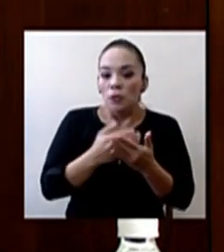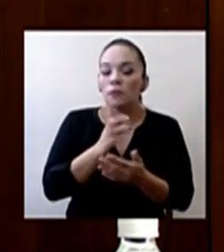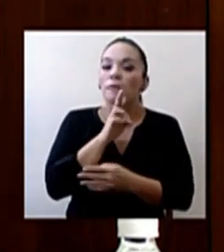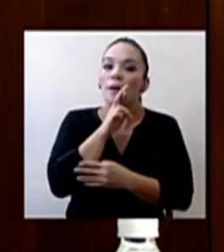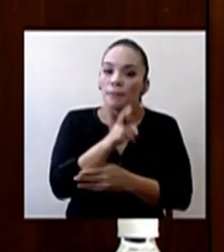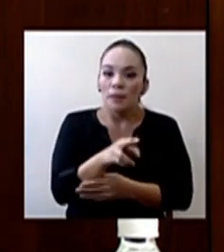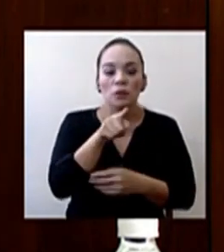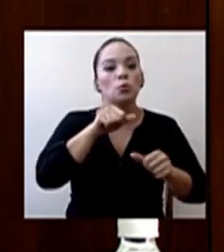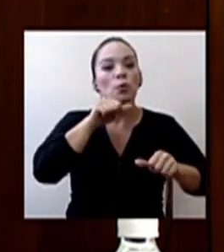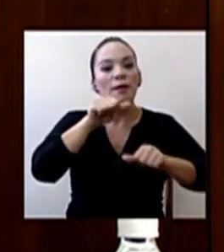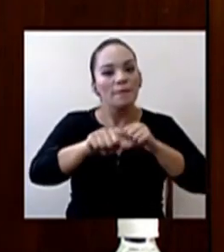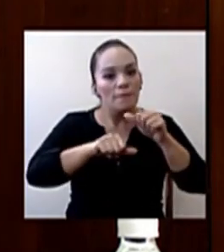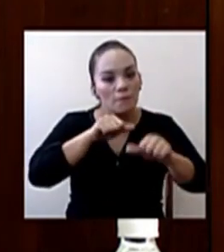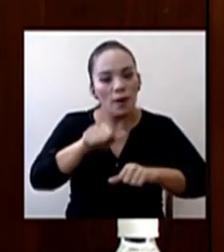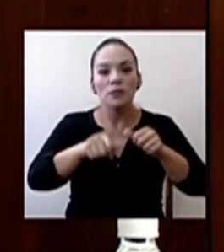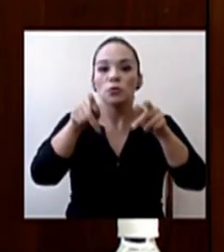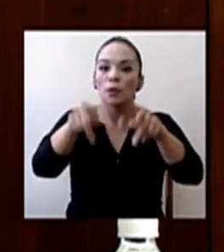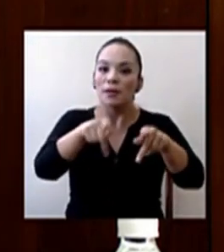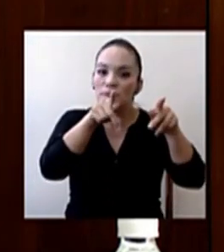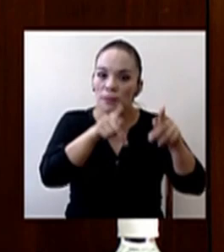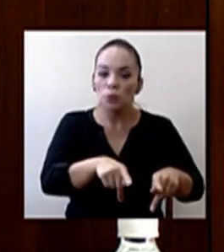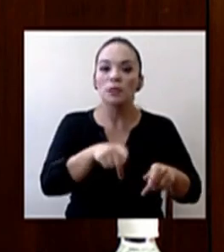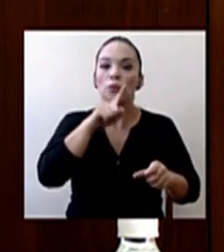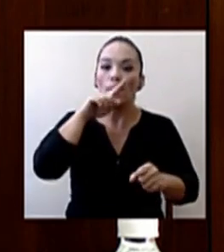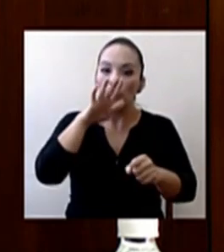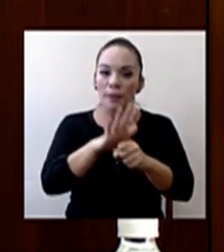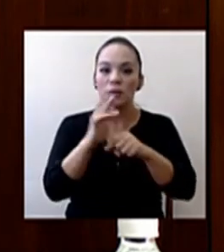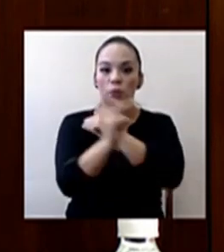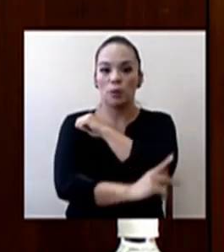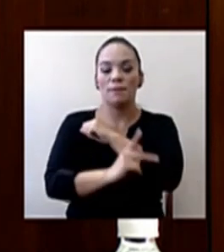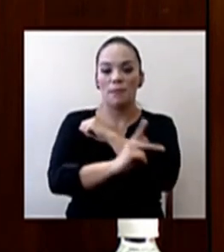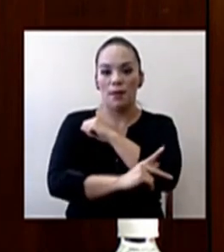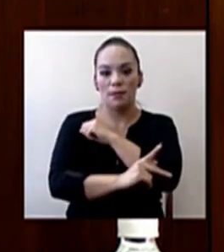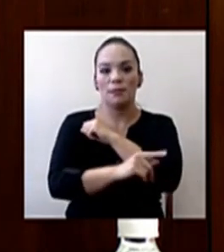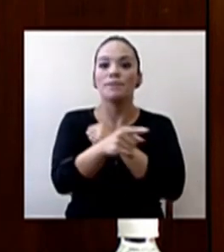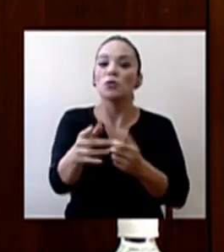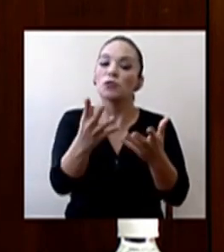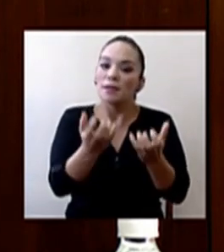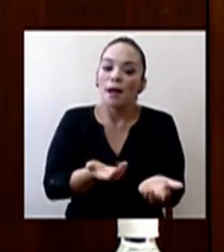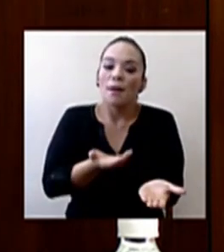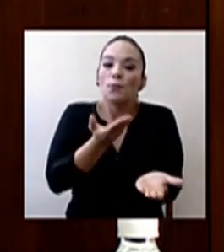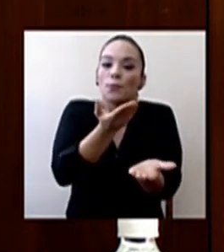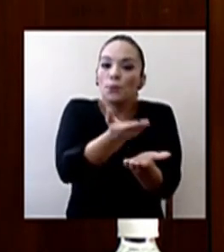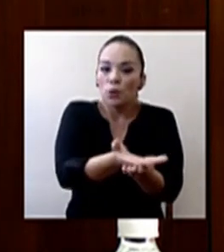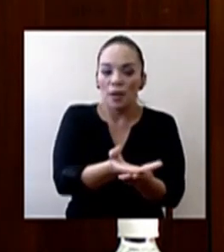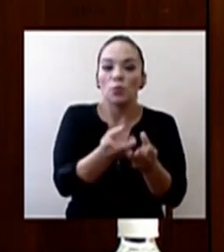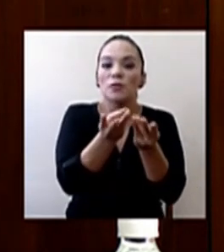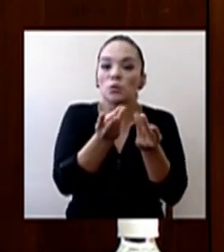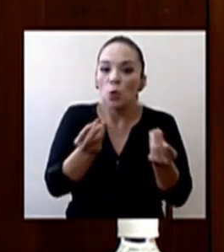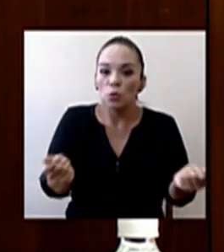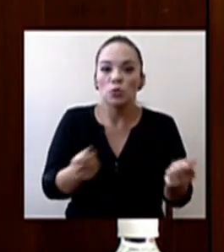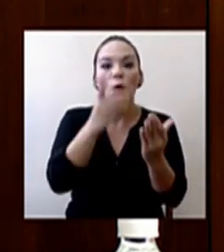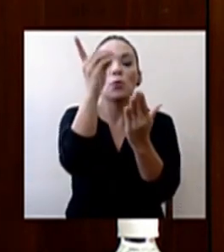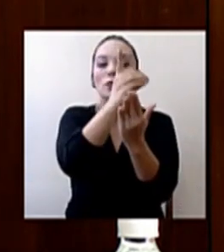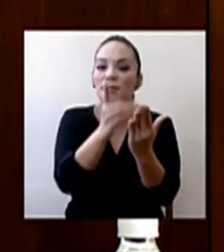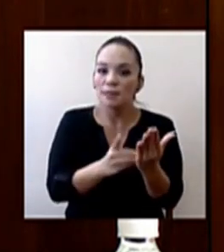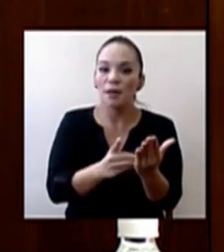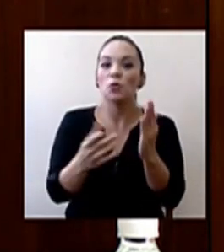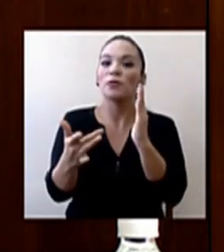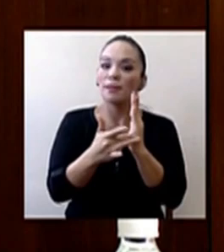es un esfuerzo de ciudadanos comprometidos con el país que quieren aportarle una solución, un diseño